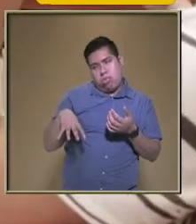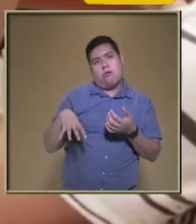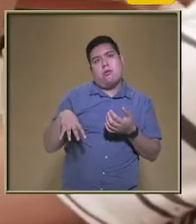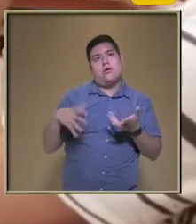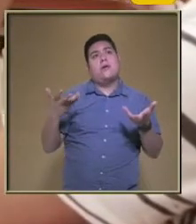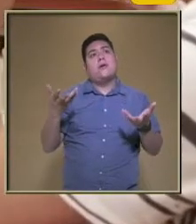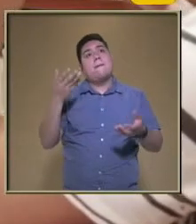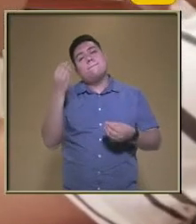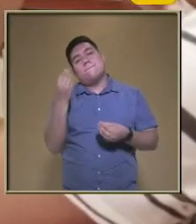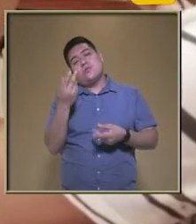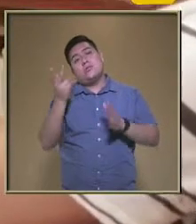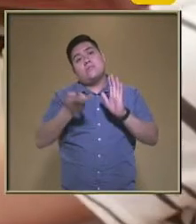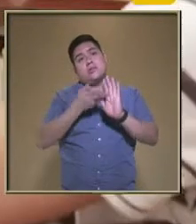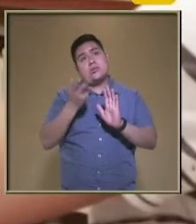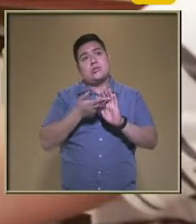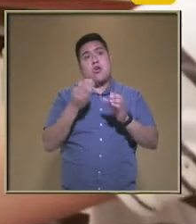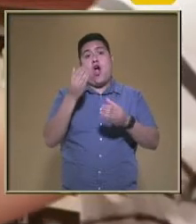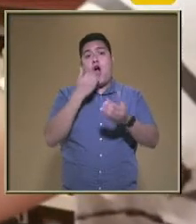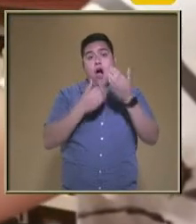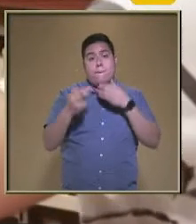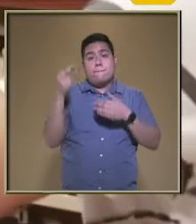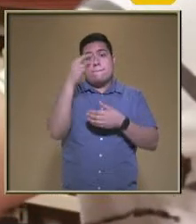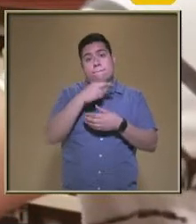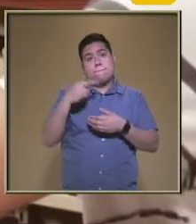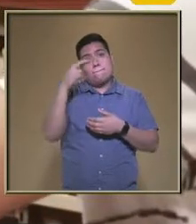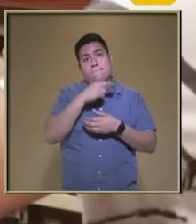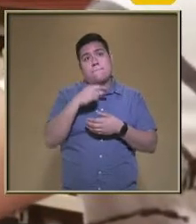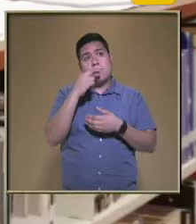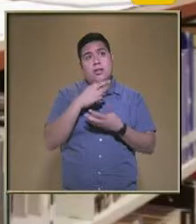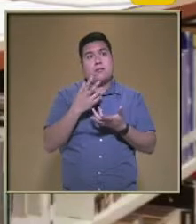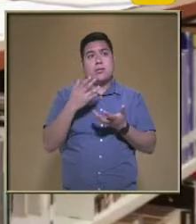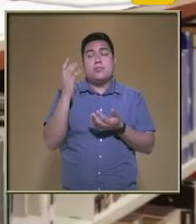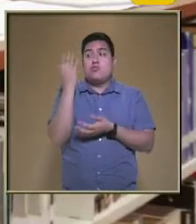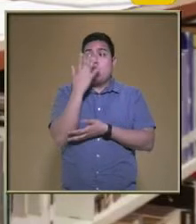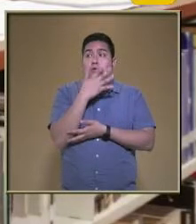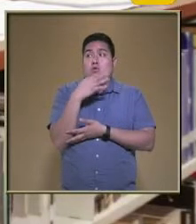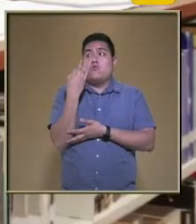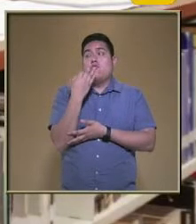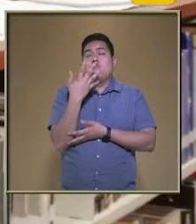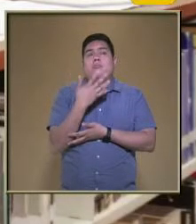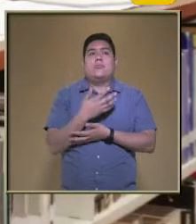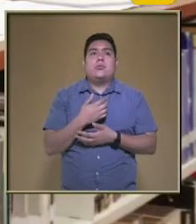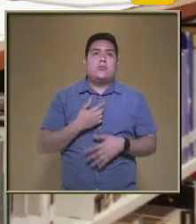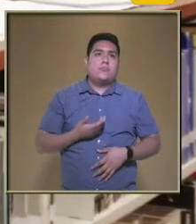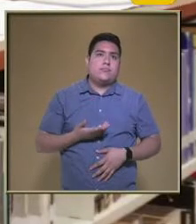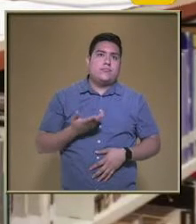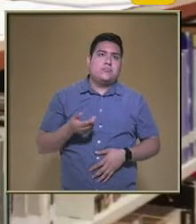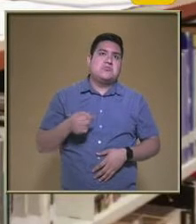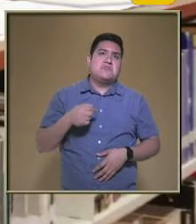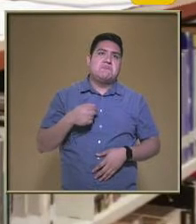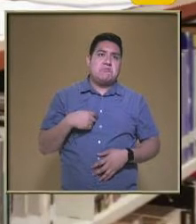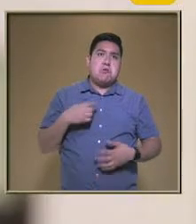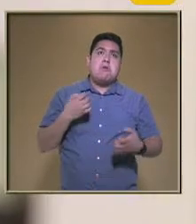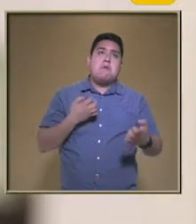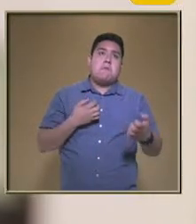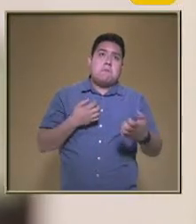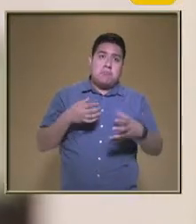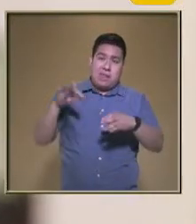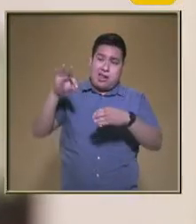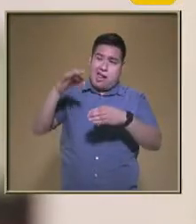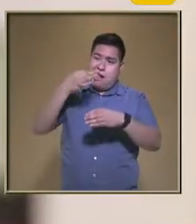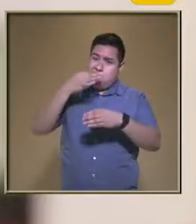veces Compramos comida chatarra Que no necesitamos Nada más por el antojo Pues creo que voy a comenzar A moderar mi consumo De papas fritas